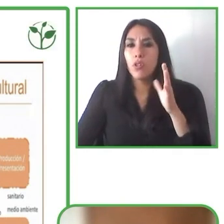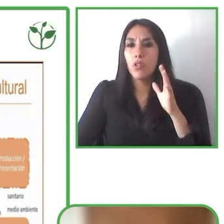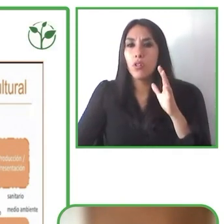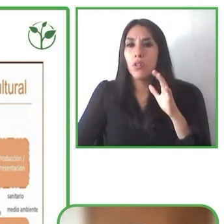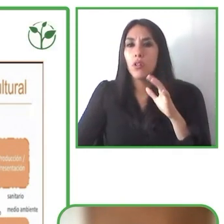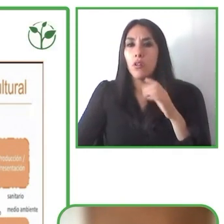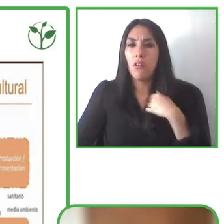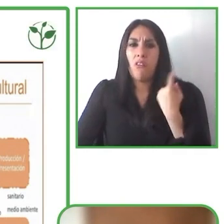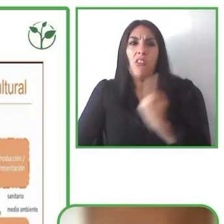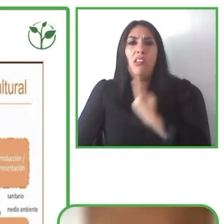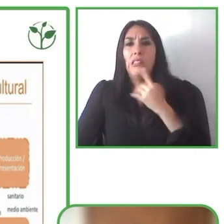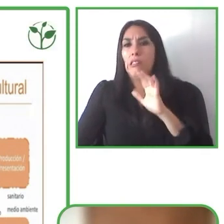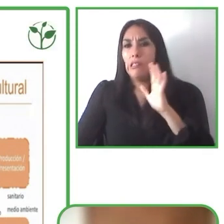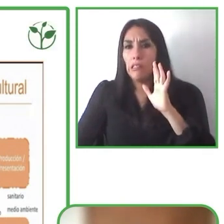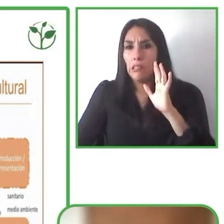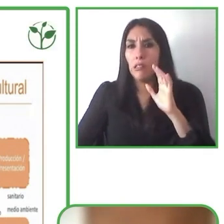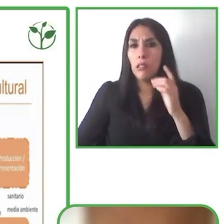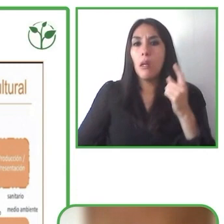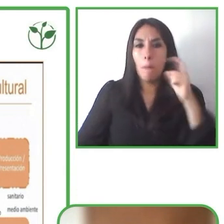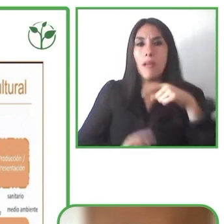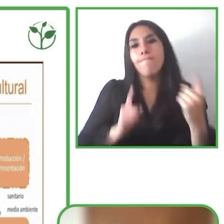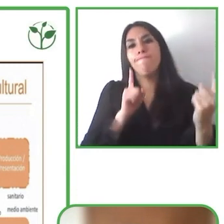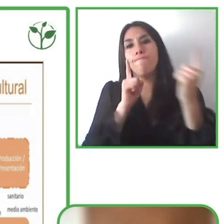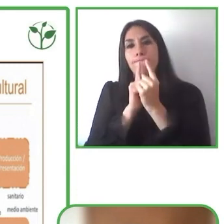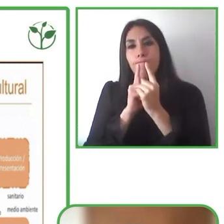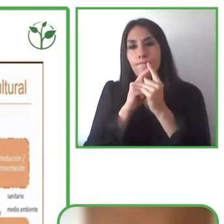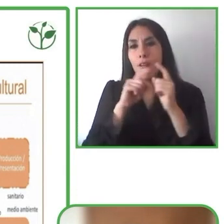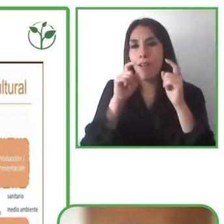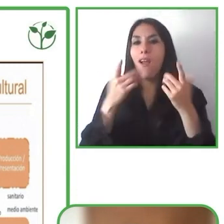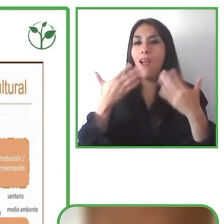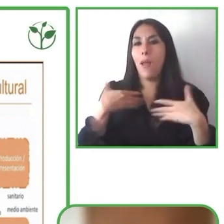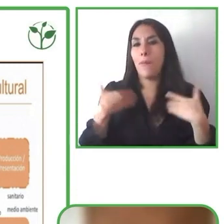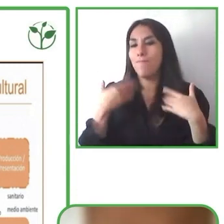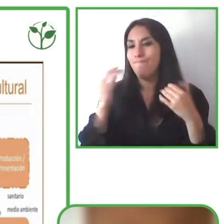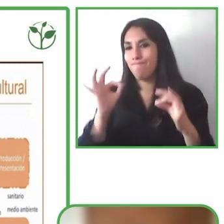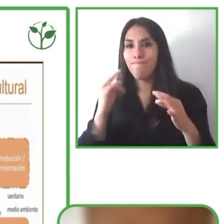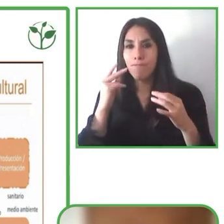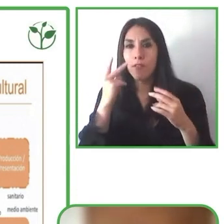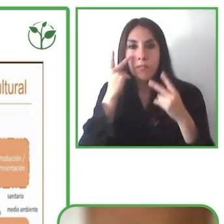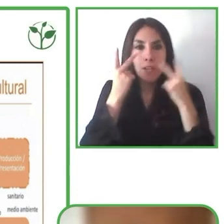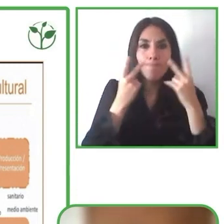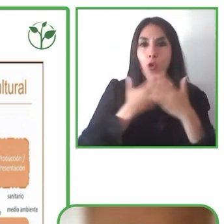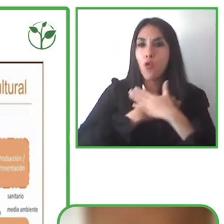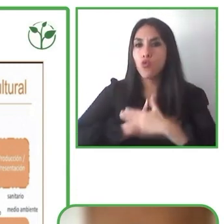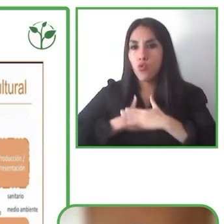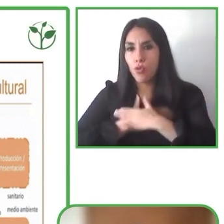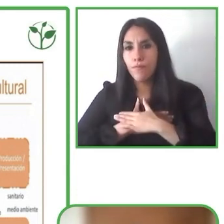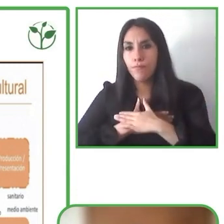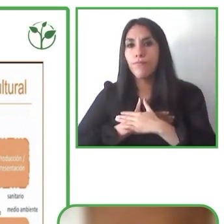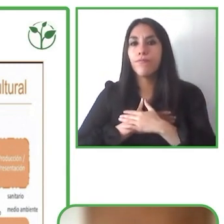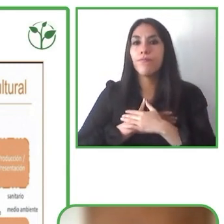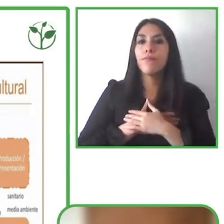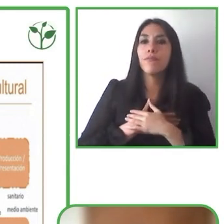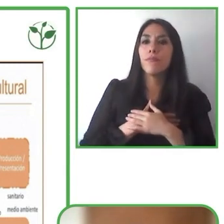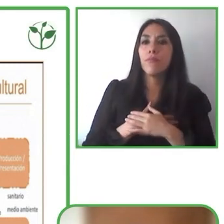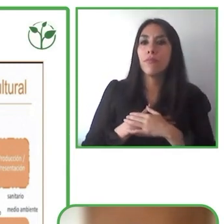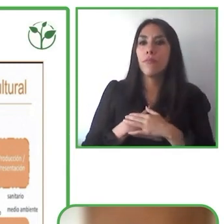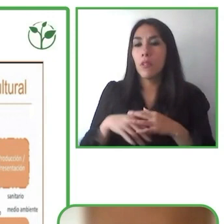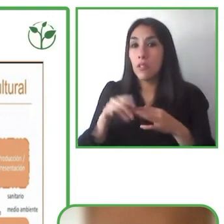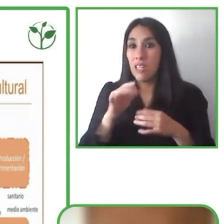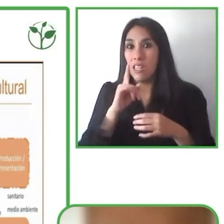no solamente es poder garantizar lo mejor del arte no solamente es poder decir a Chile o a